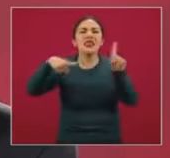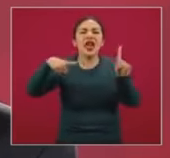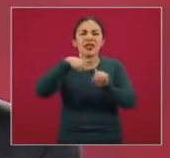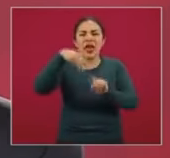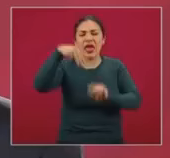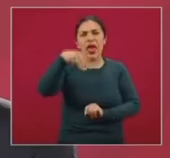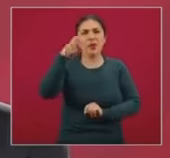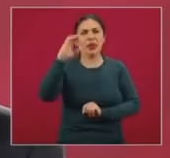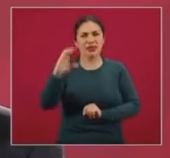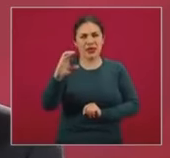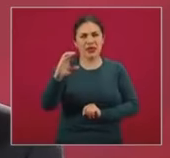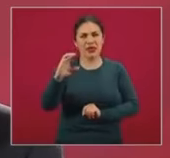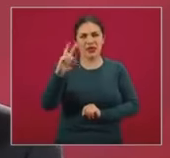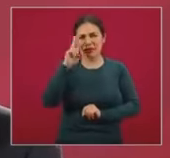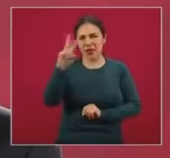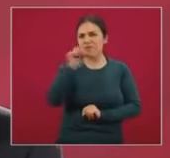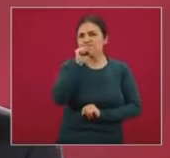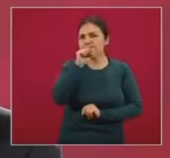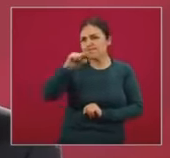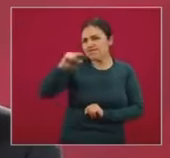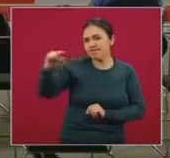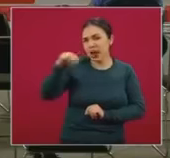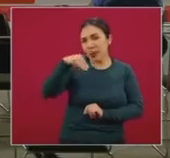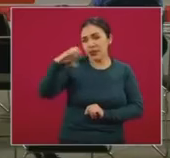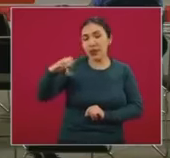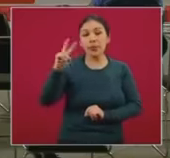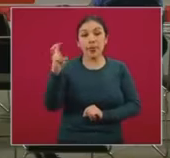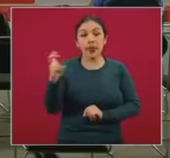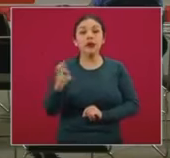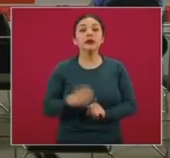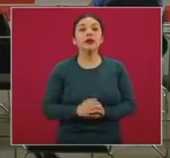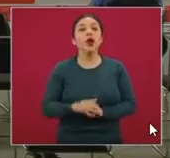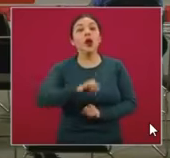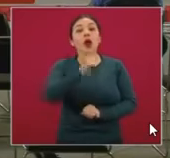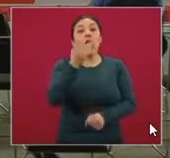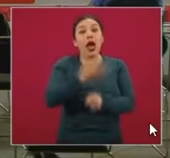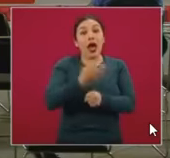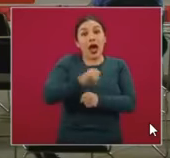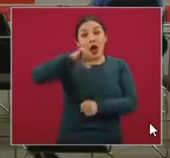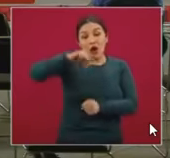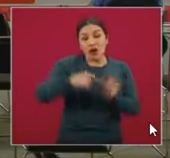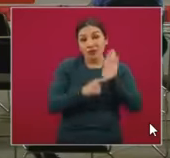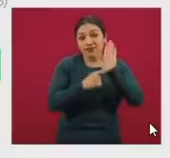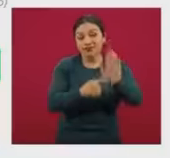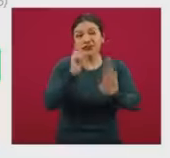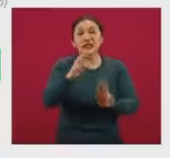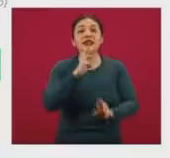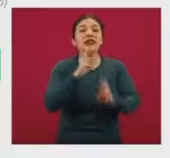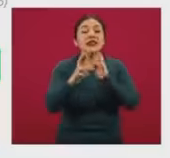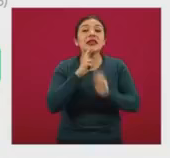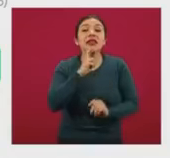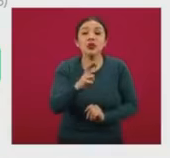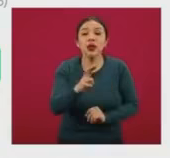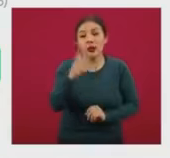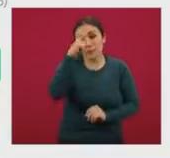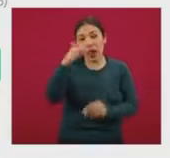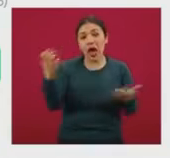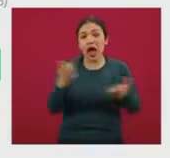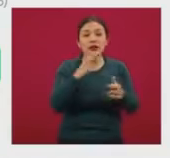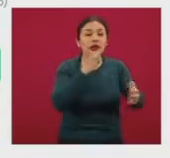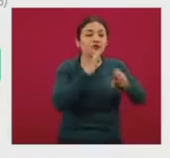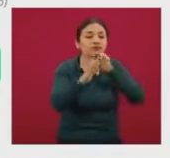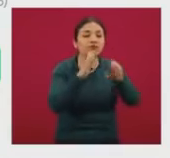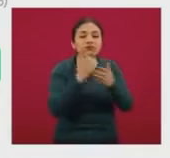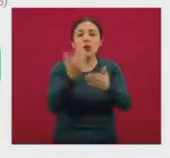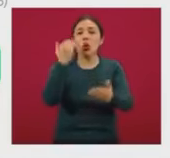MC, ahí en las siglas. Después, esta que se presenta ahora, son los resultados de la encuesta levantada en dos mil